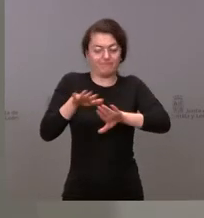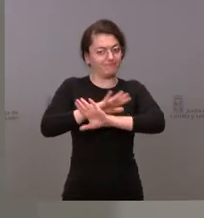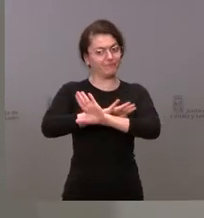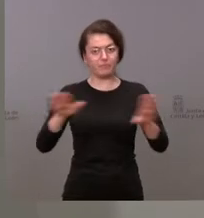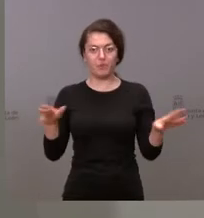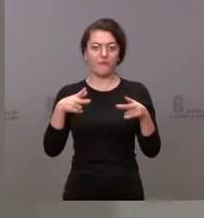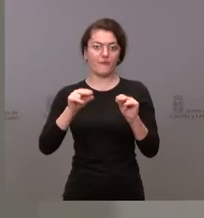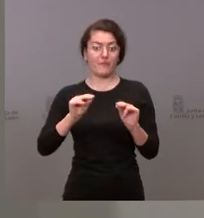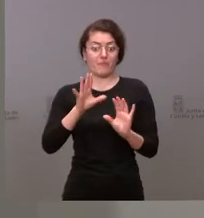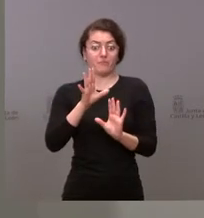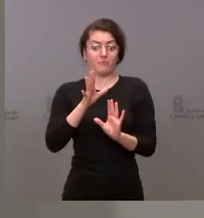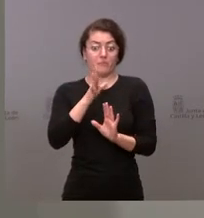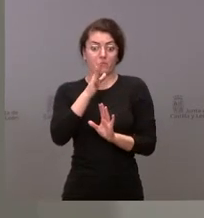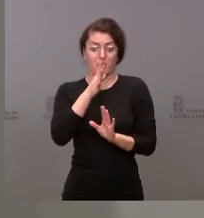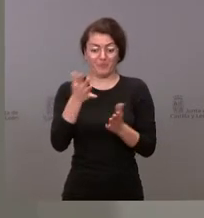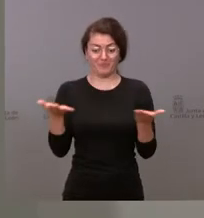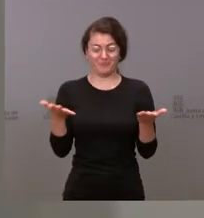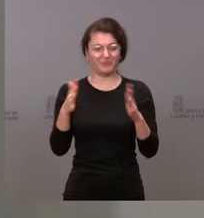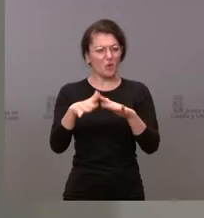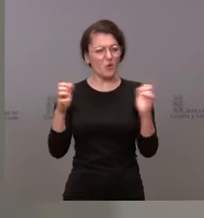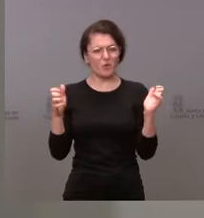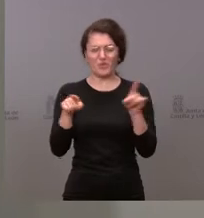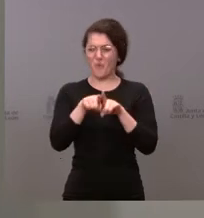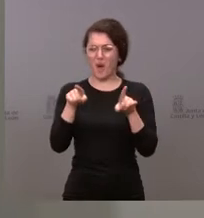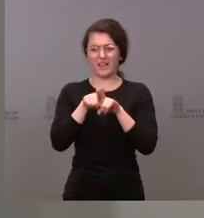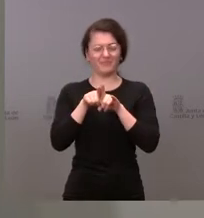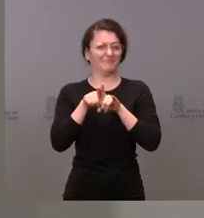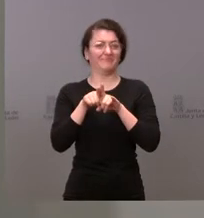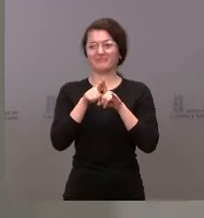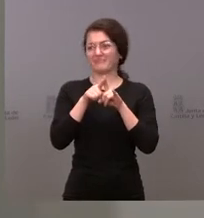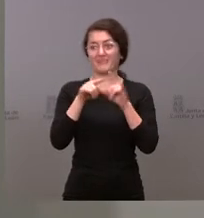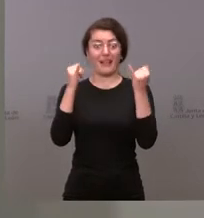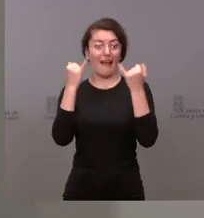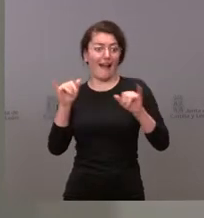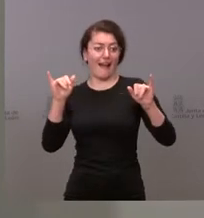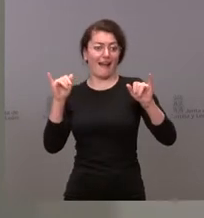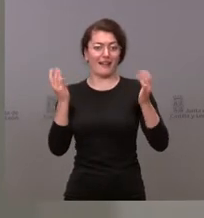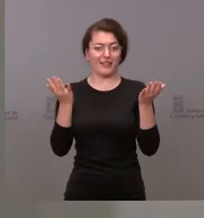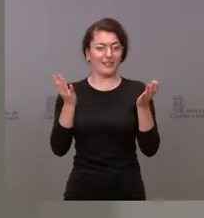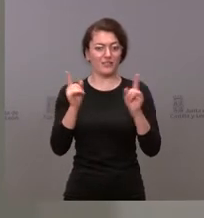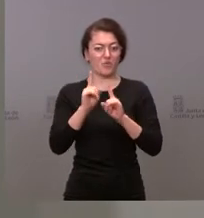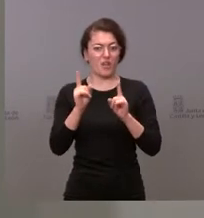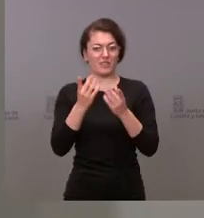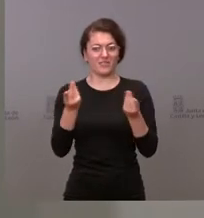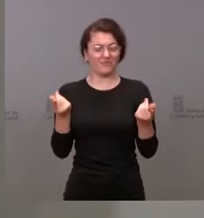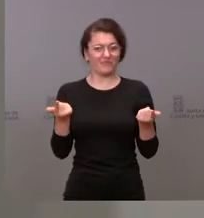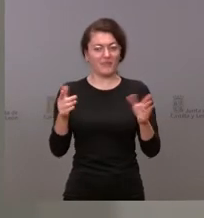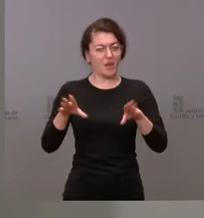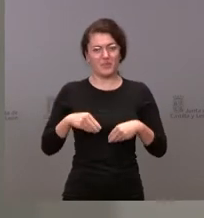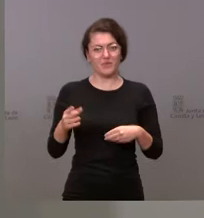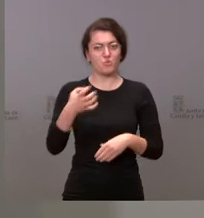Porque se están convirtiendo las Cortes en un espectáculo que no es admisible.